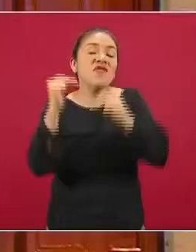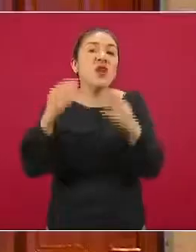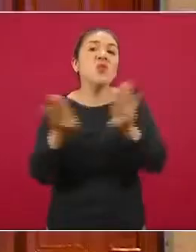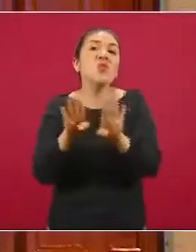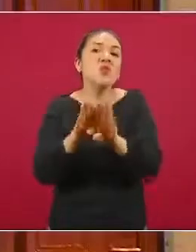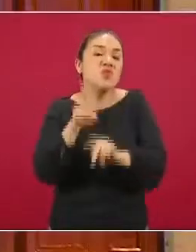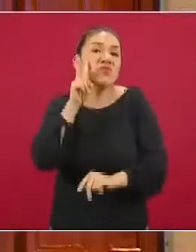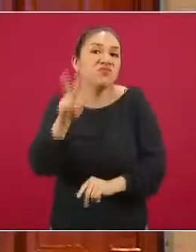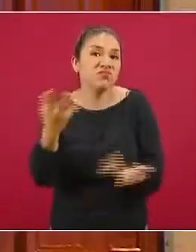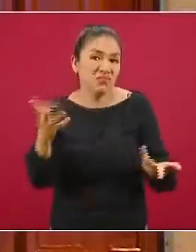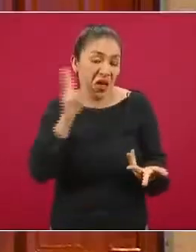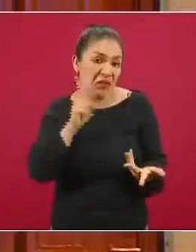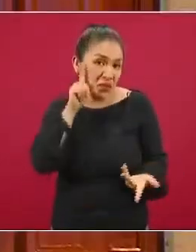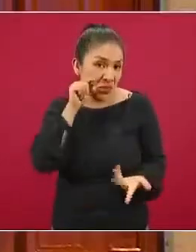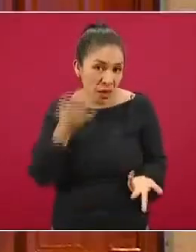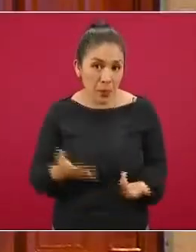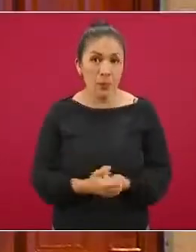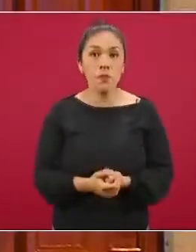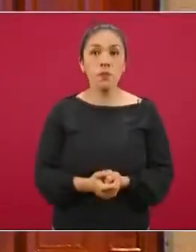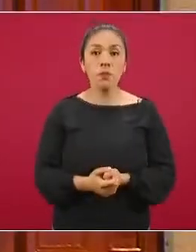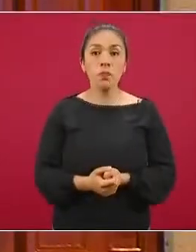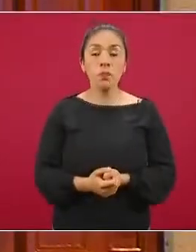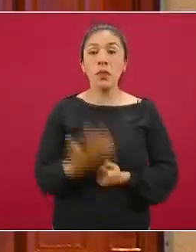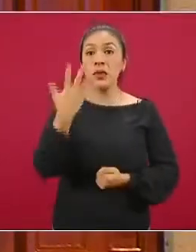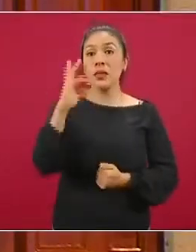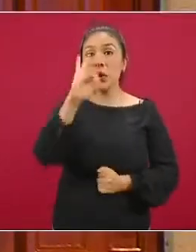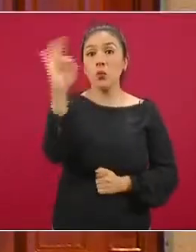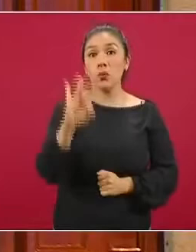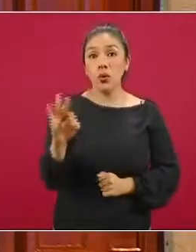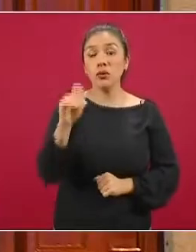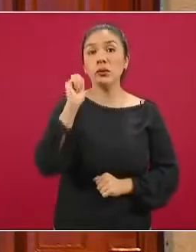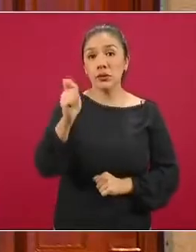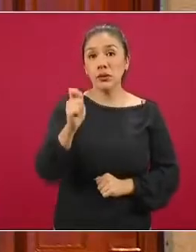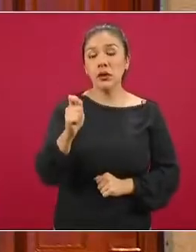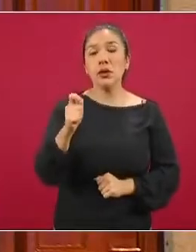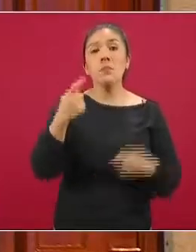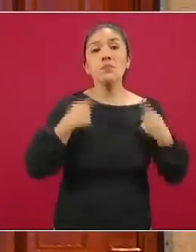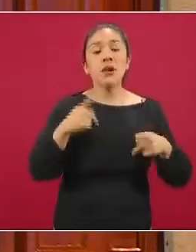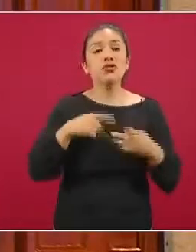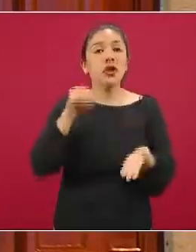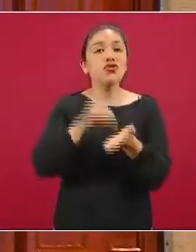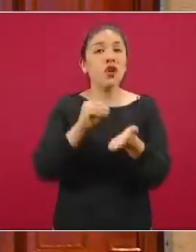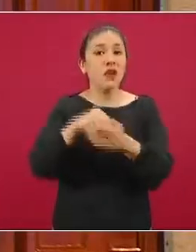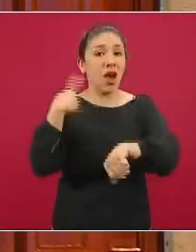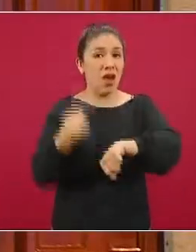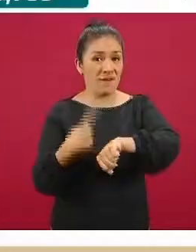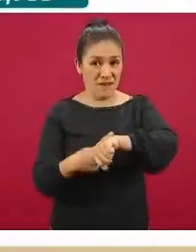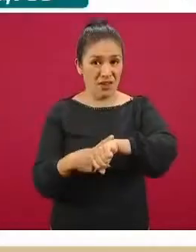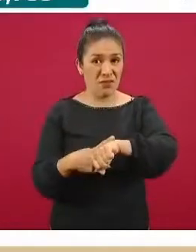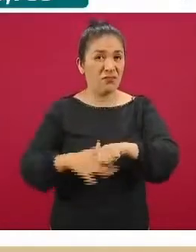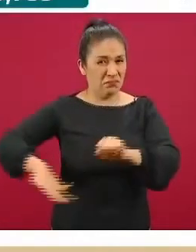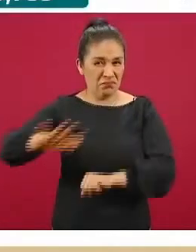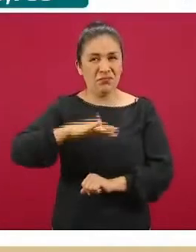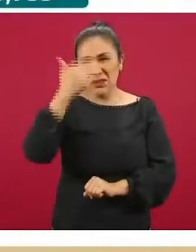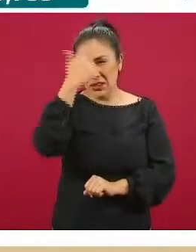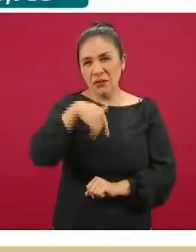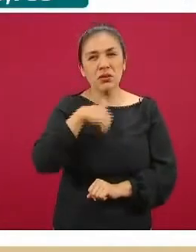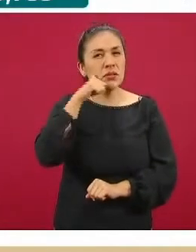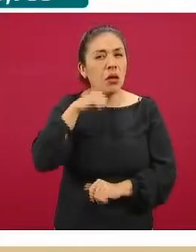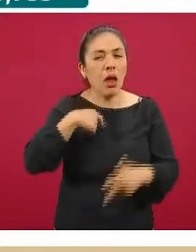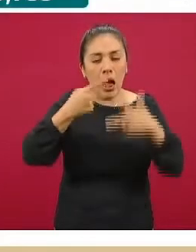estabilidad o descenso. Cinco por ciento también los casos activos estimados, como ustedes saben, siempre estamos